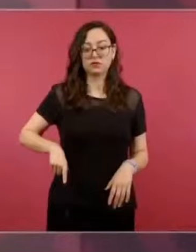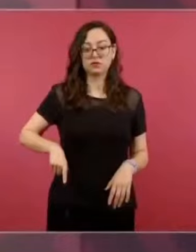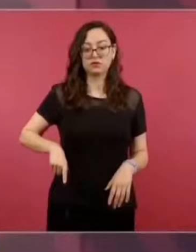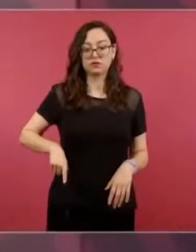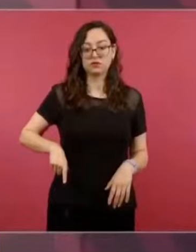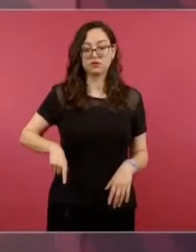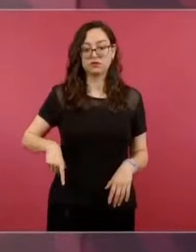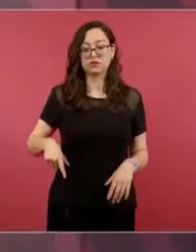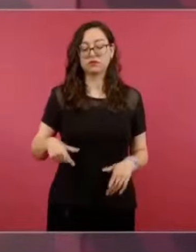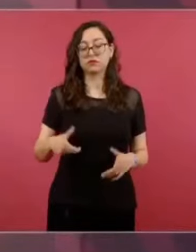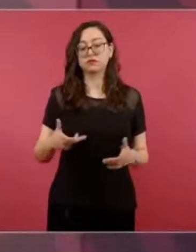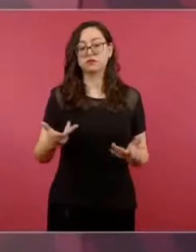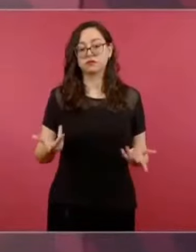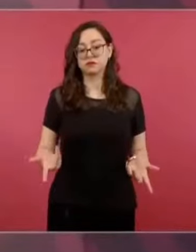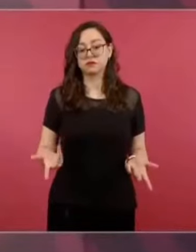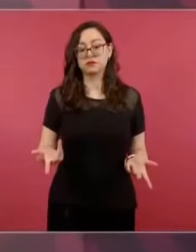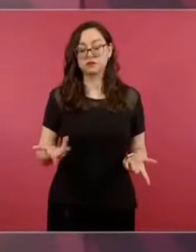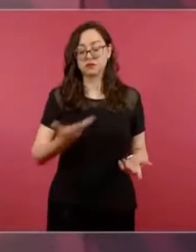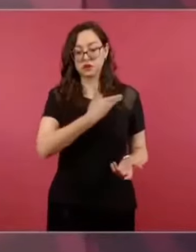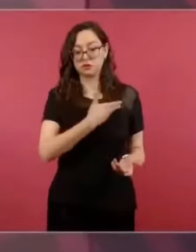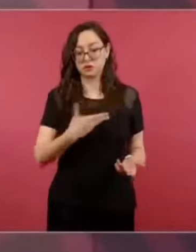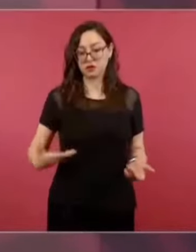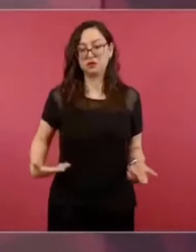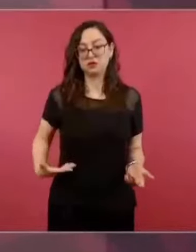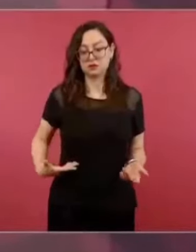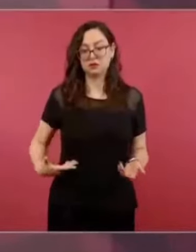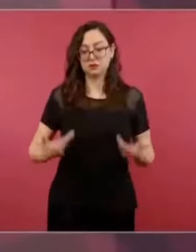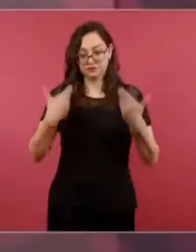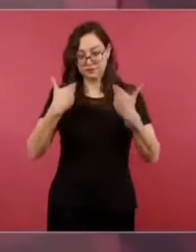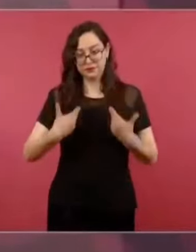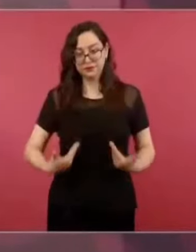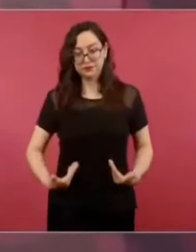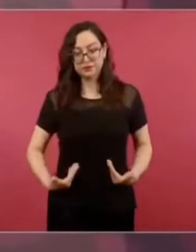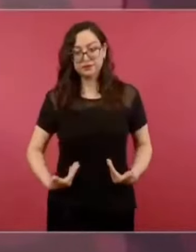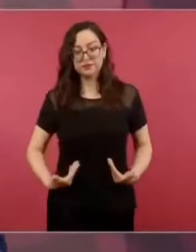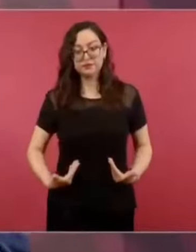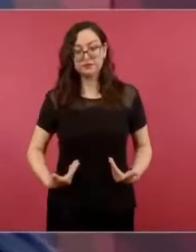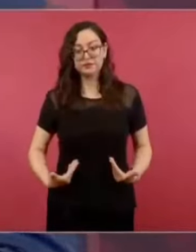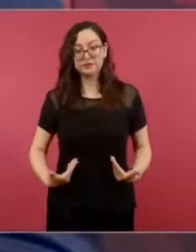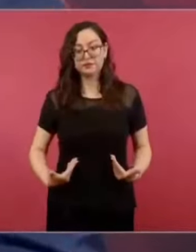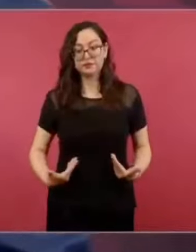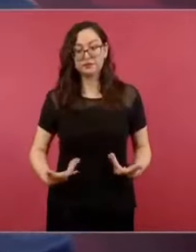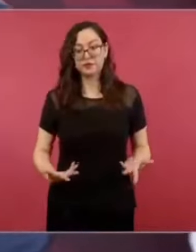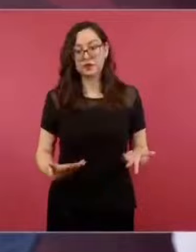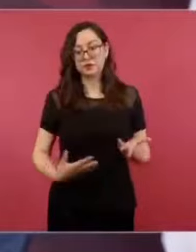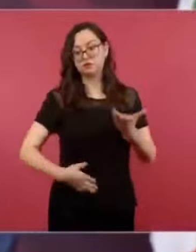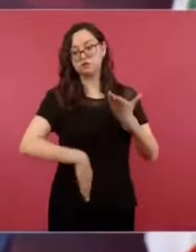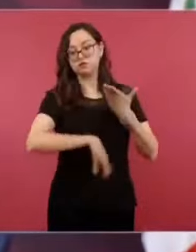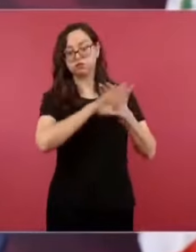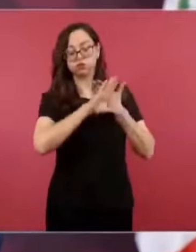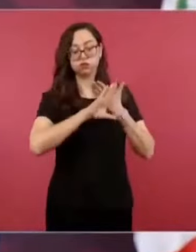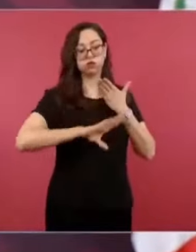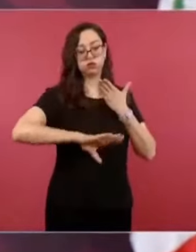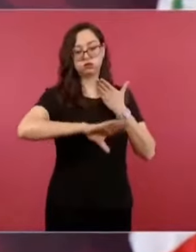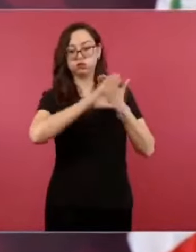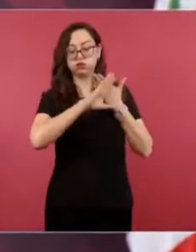al presidente, a ya saben quién.